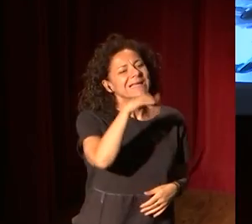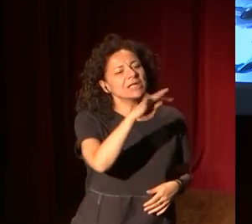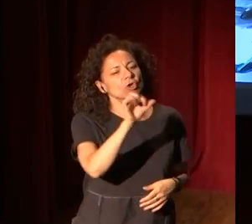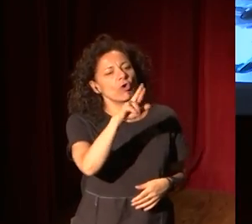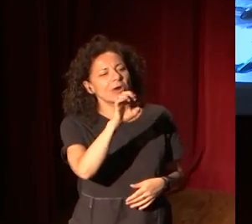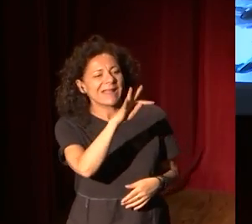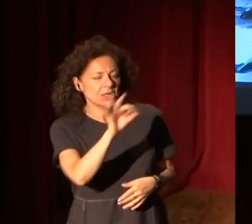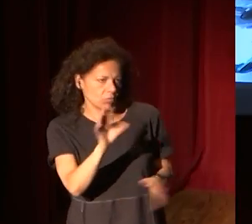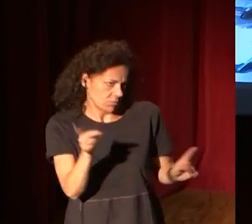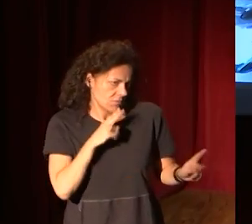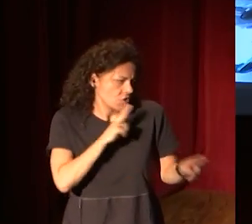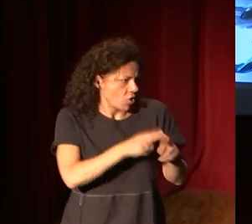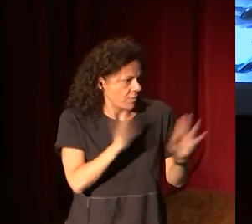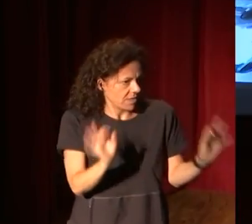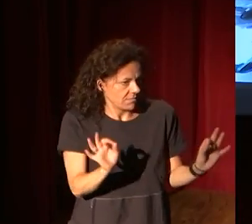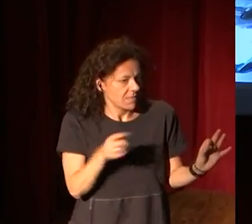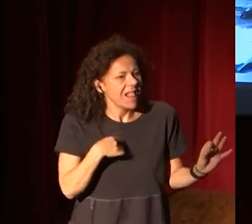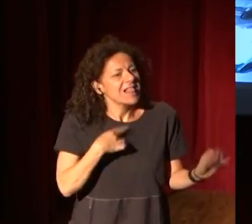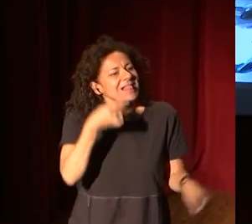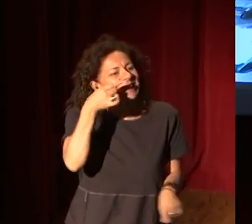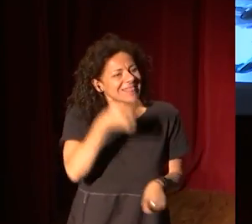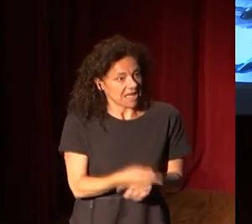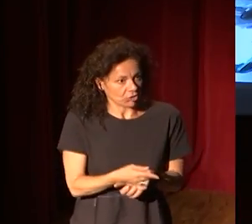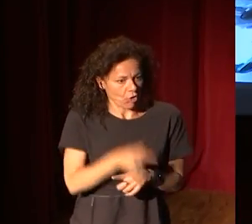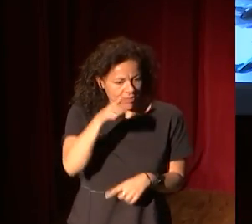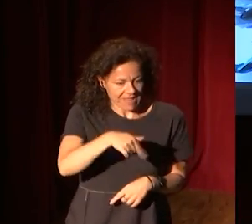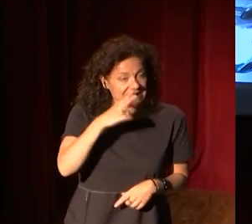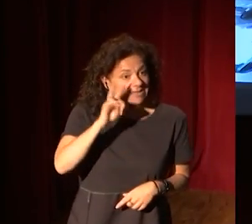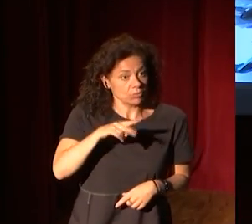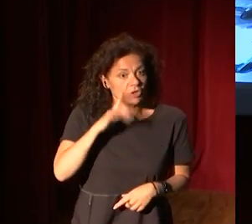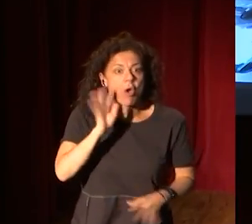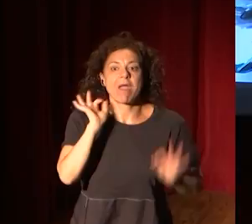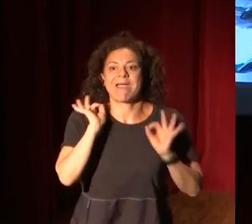voy a decir Tintoretto, a fin de cuentas el director de este museo era especialista en Tintoretto.